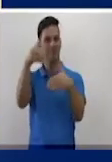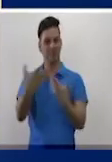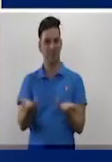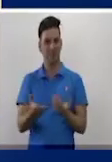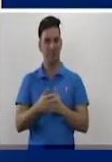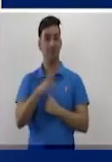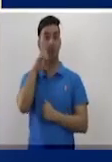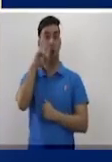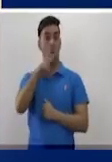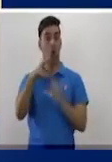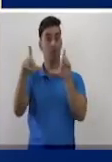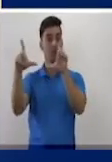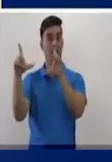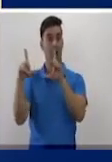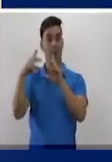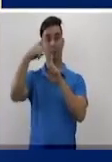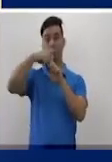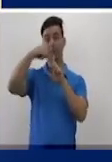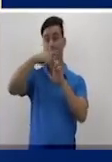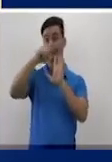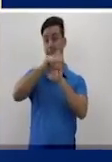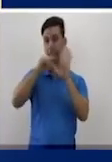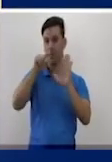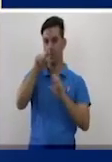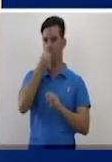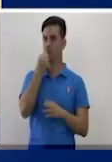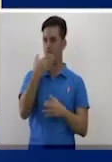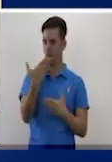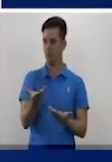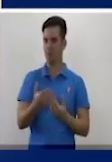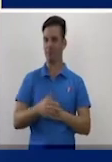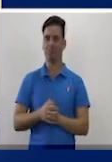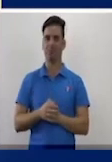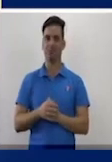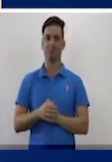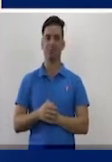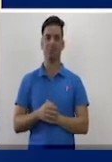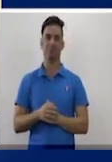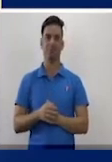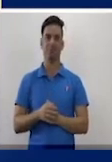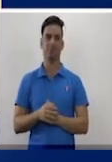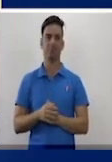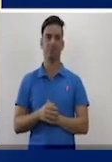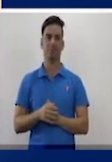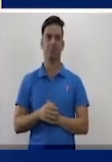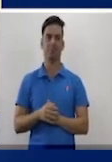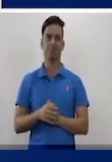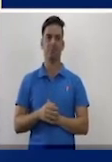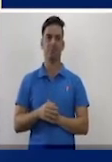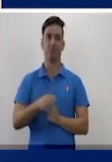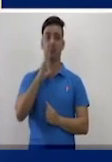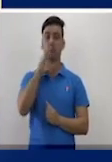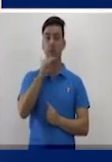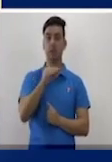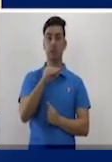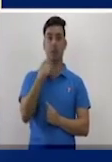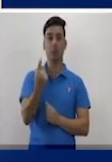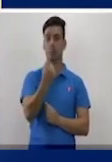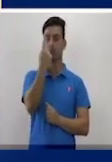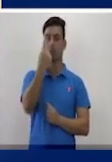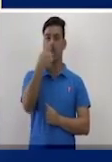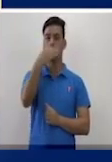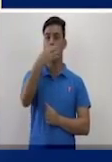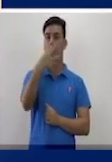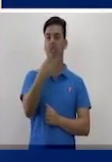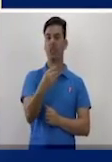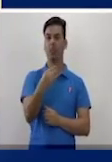cuáles son los temas a los que te puedes dedicar. Pudiera ser la matemática en la batalla por el COVID-19, muy